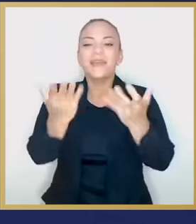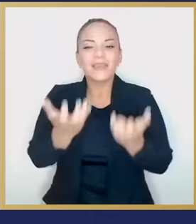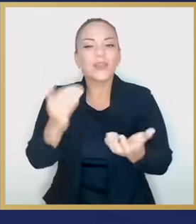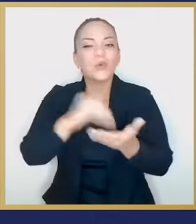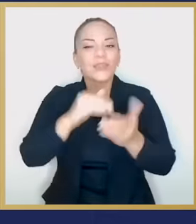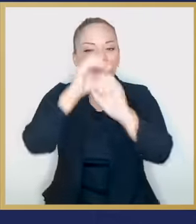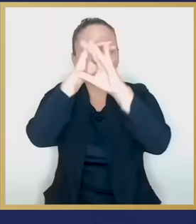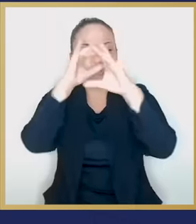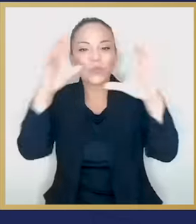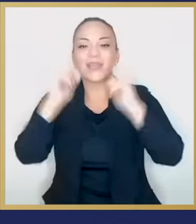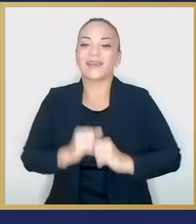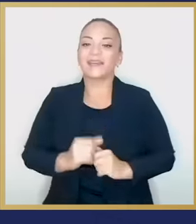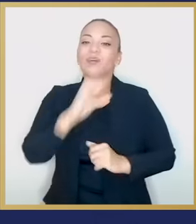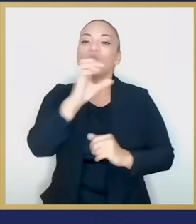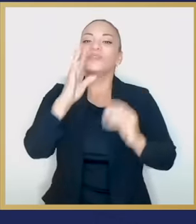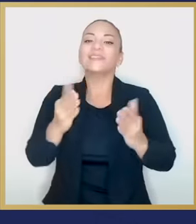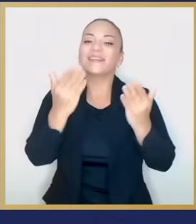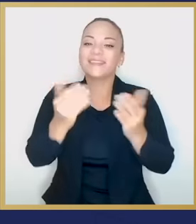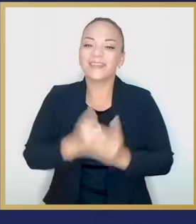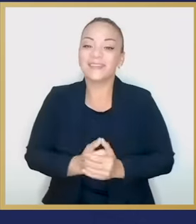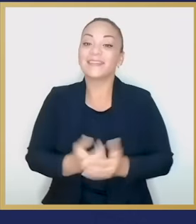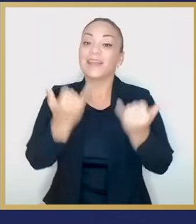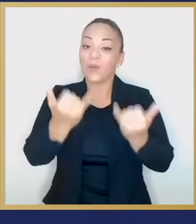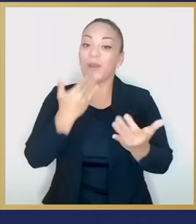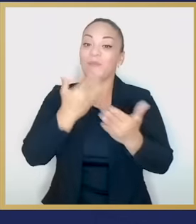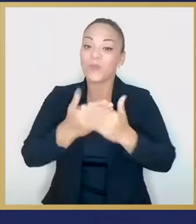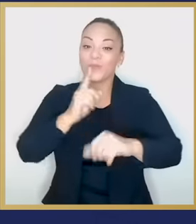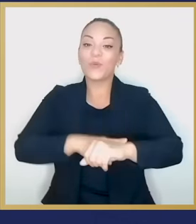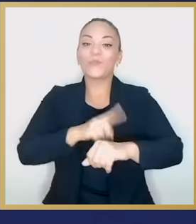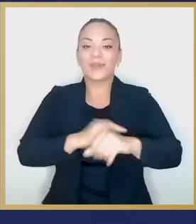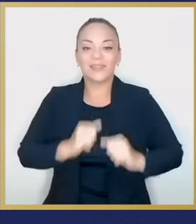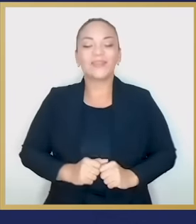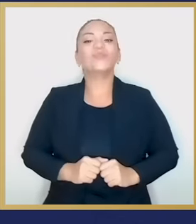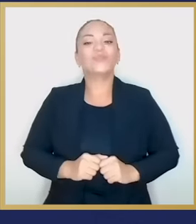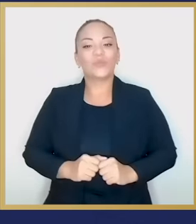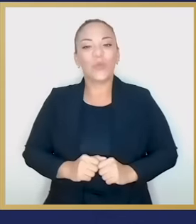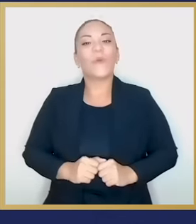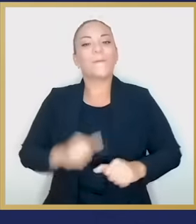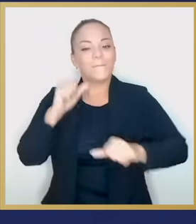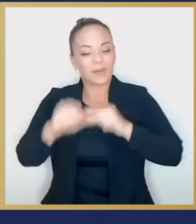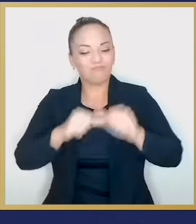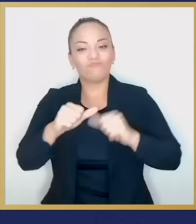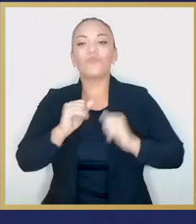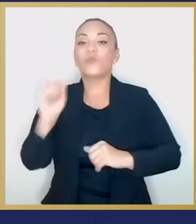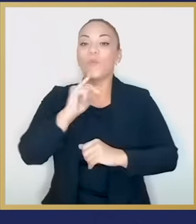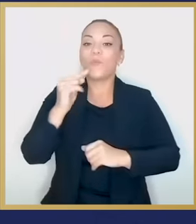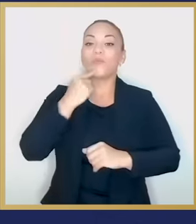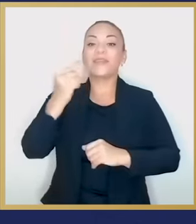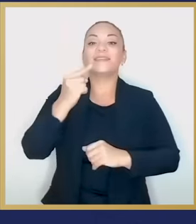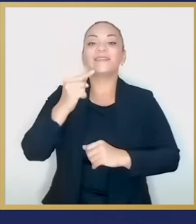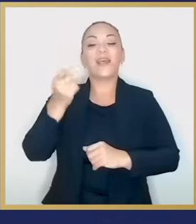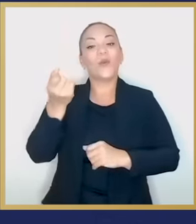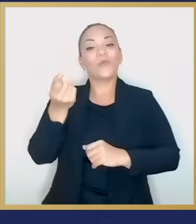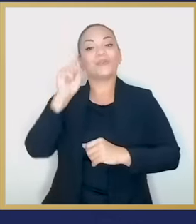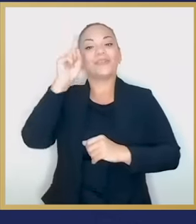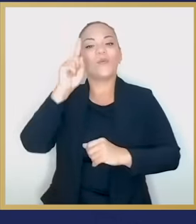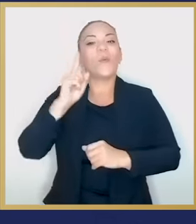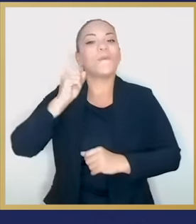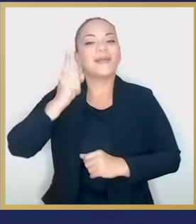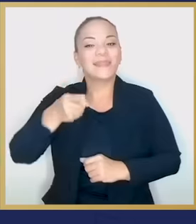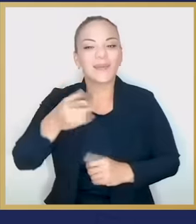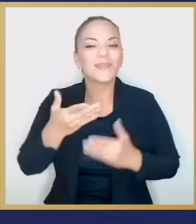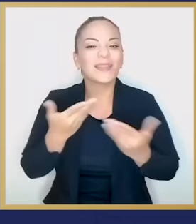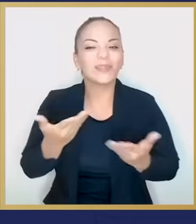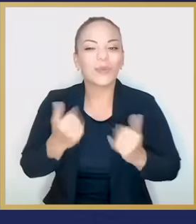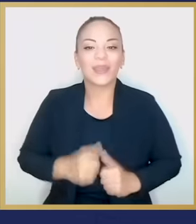nuevo. Costaricenses, es un buen momento para empuncharse y como dice nuestro undécimo mandamiento,